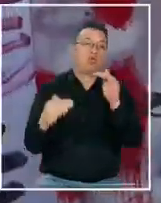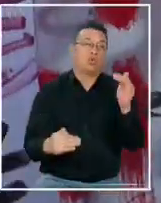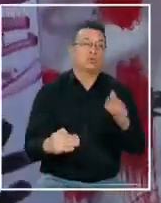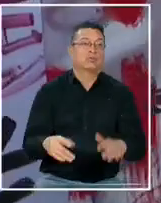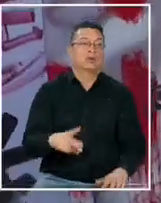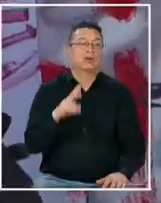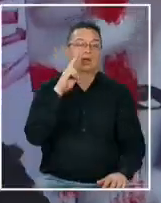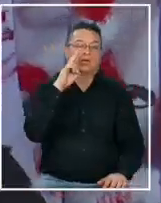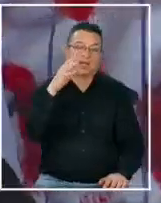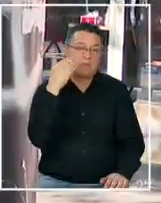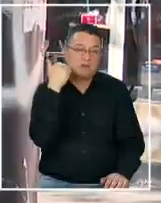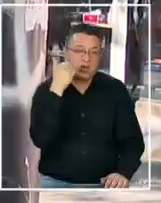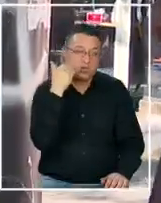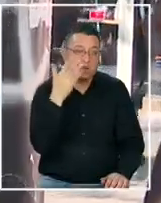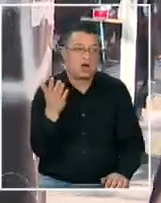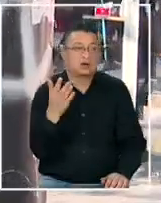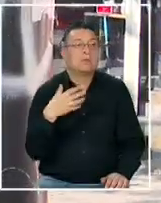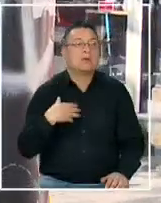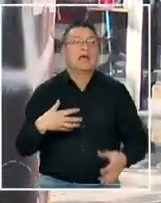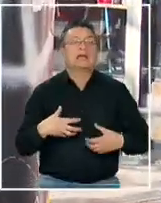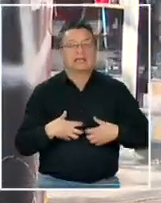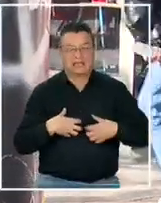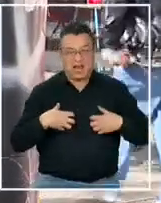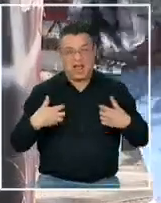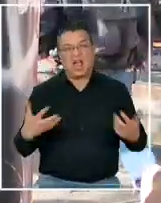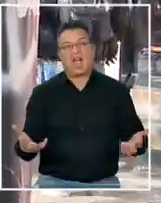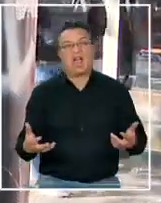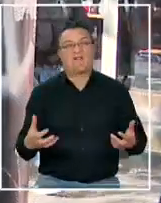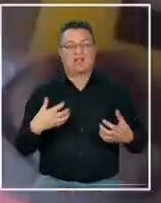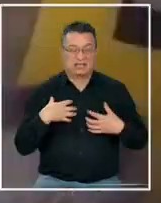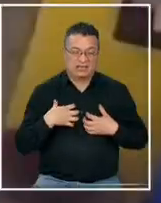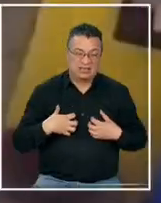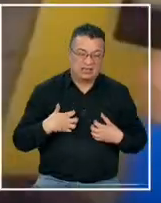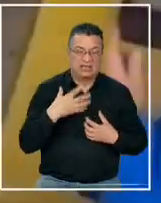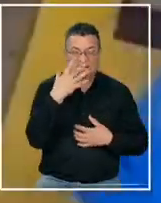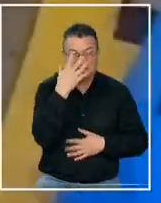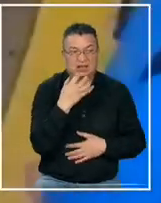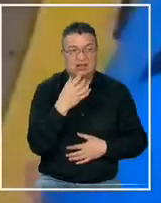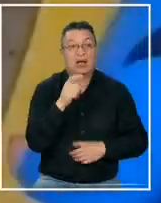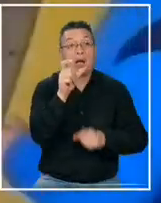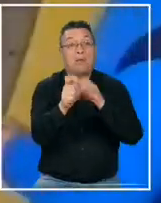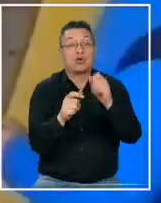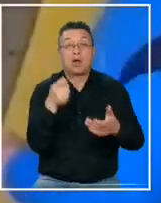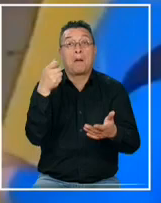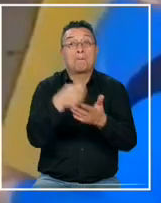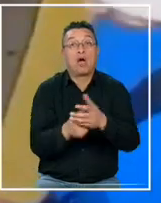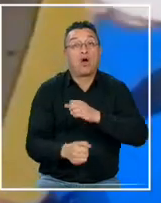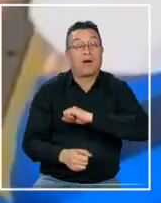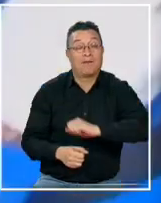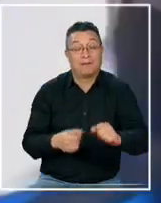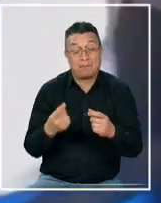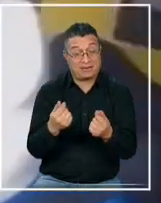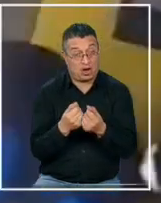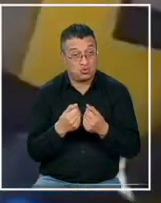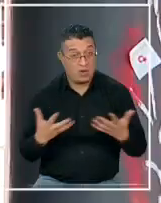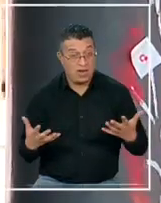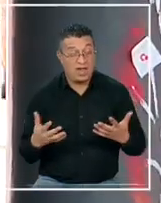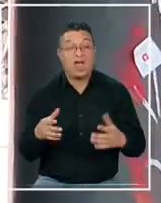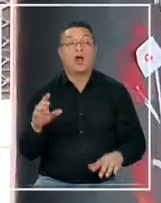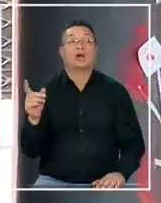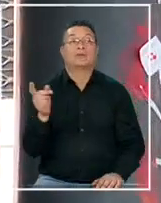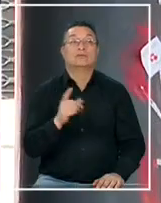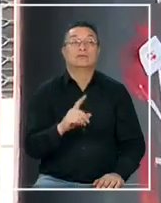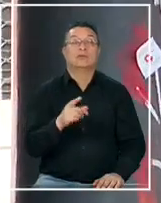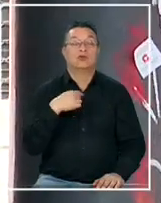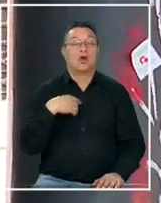es una desinforzura me da rabia me enoja ¿y tú crees que la gente no paga porque no tiene dinero? yo creo que es porque se ve que